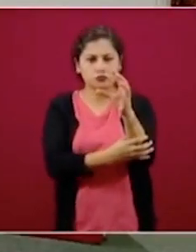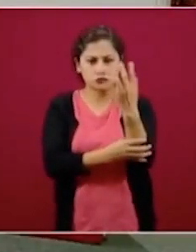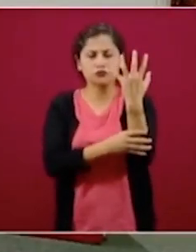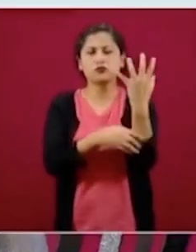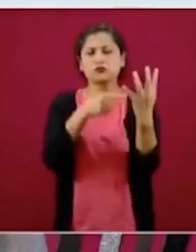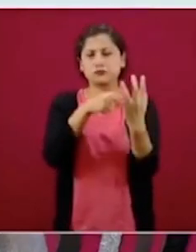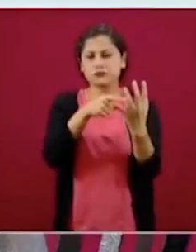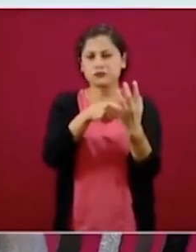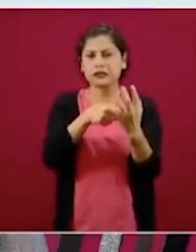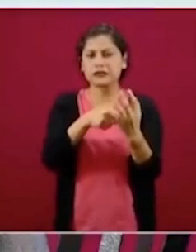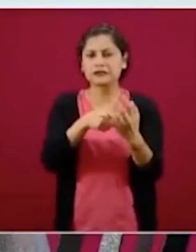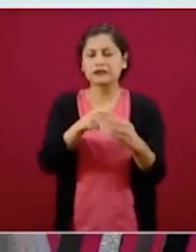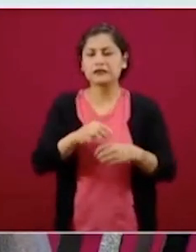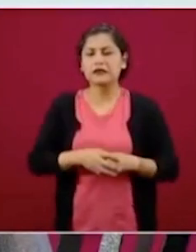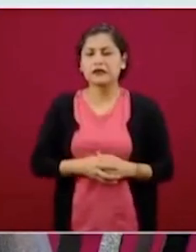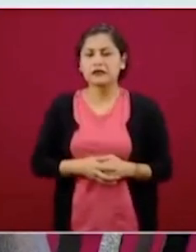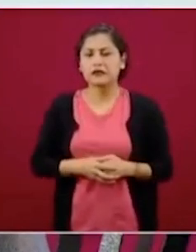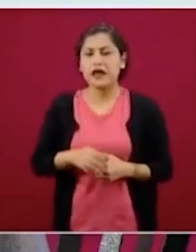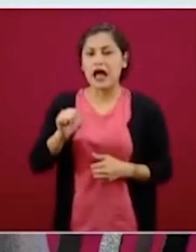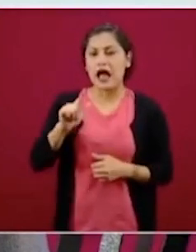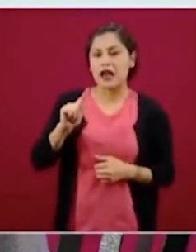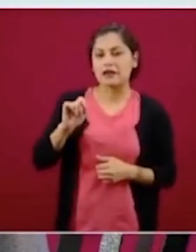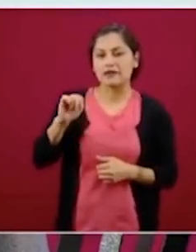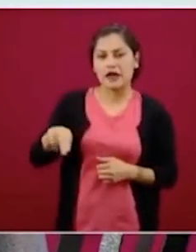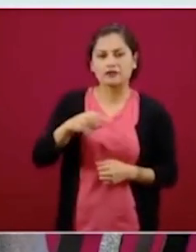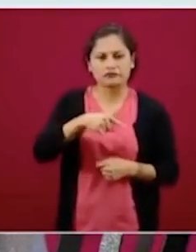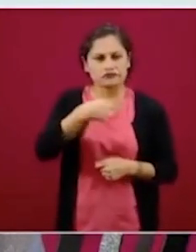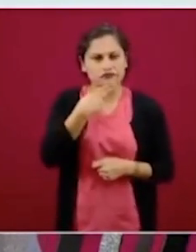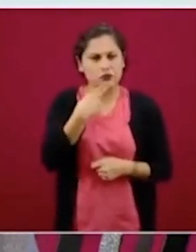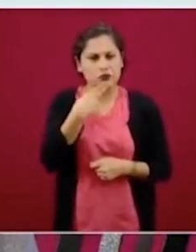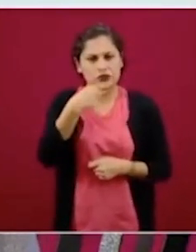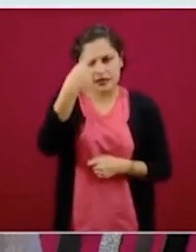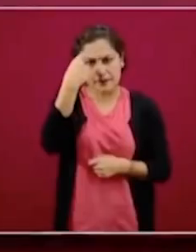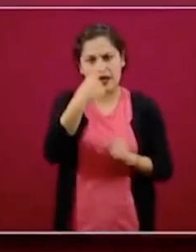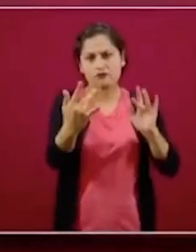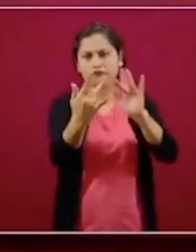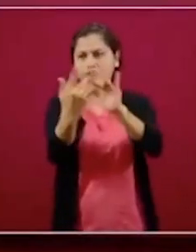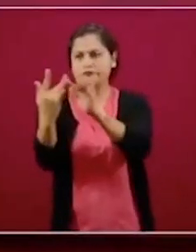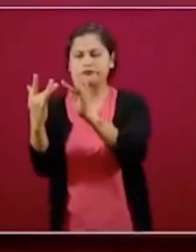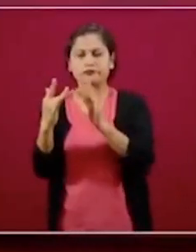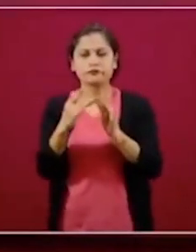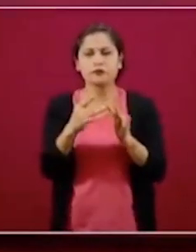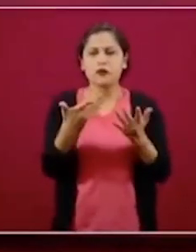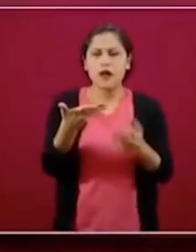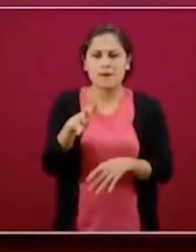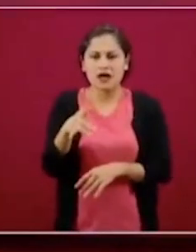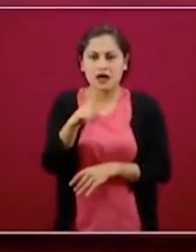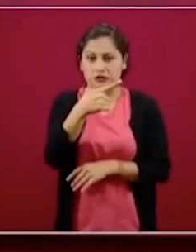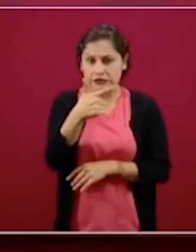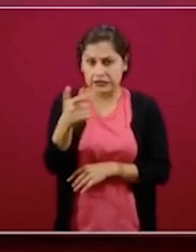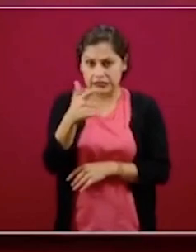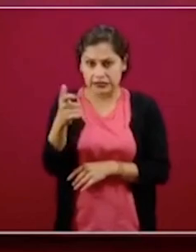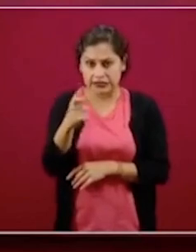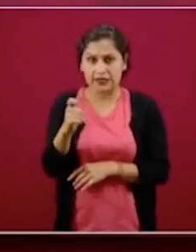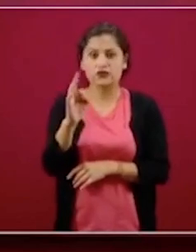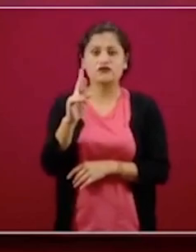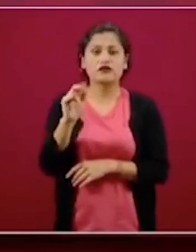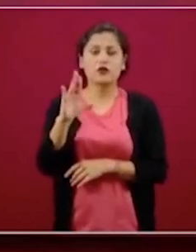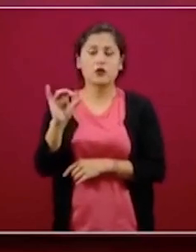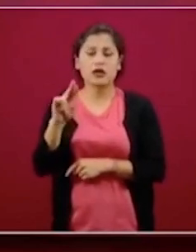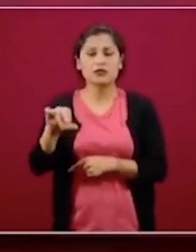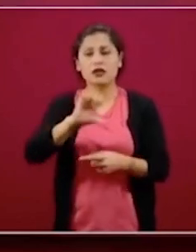que es básicamente lo que hacen ellos en la frecuencia de 700 y estos otros en frecuencias que hay,